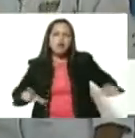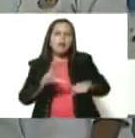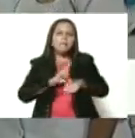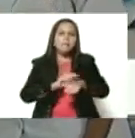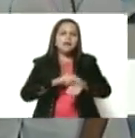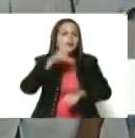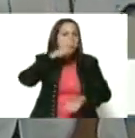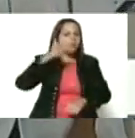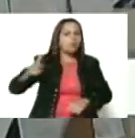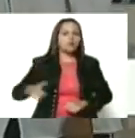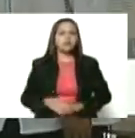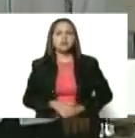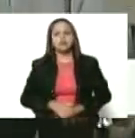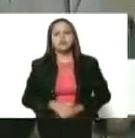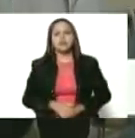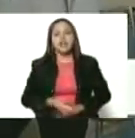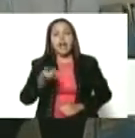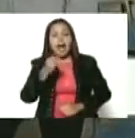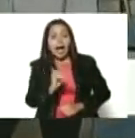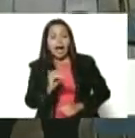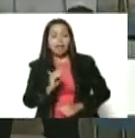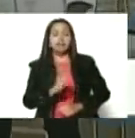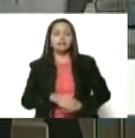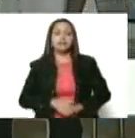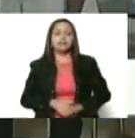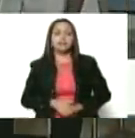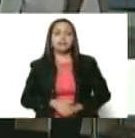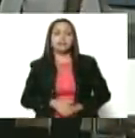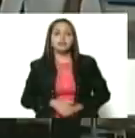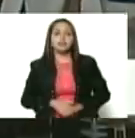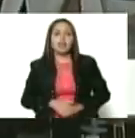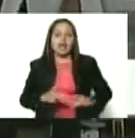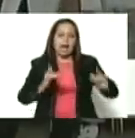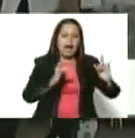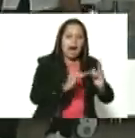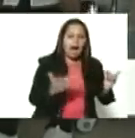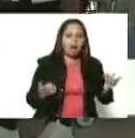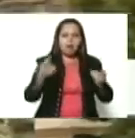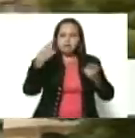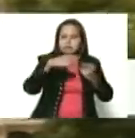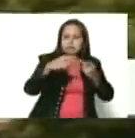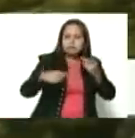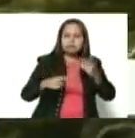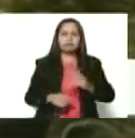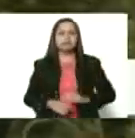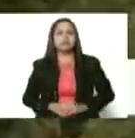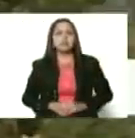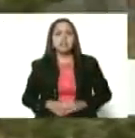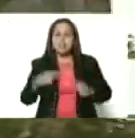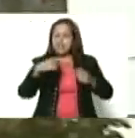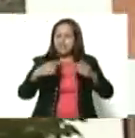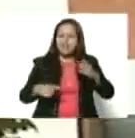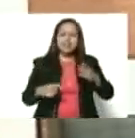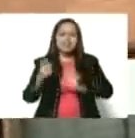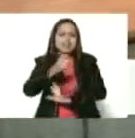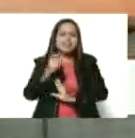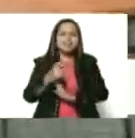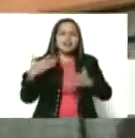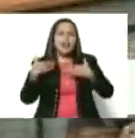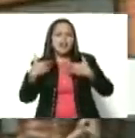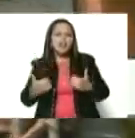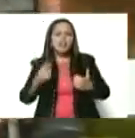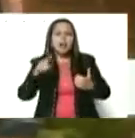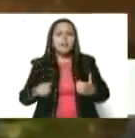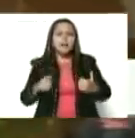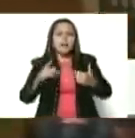populares, los cuales van a tener camilla, tallímetro, el esterilizador, el peso para los nenén.